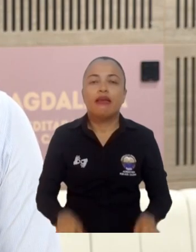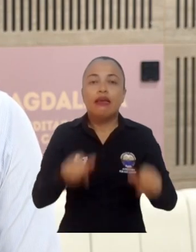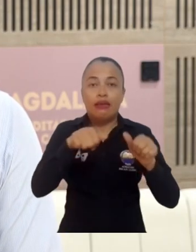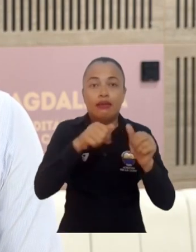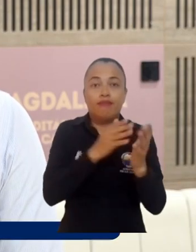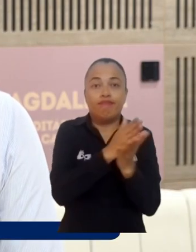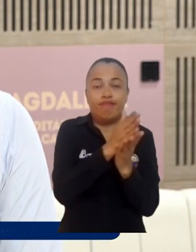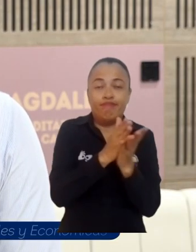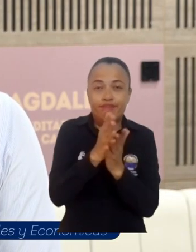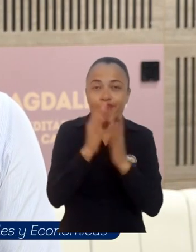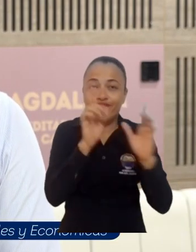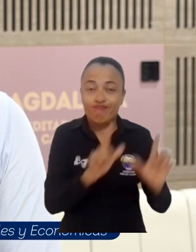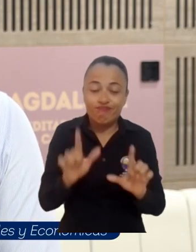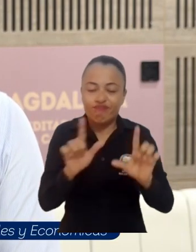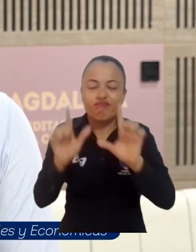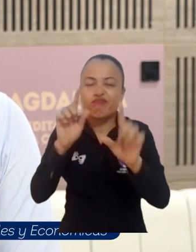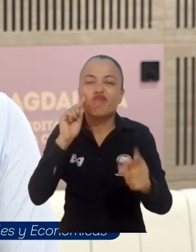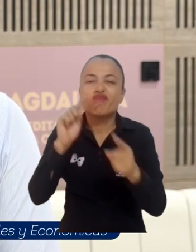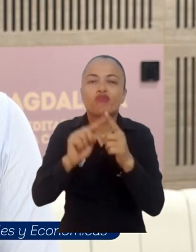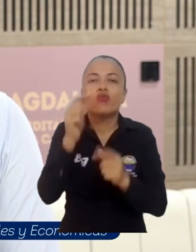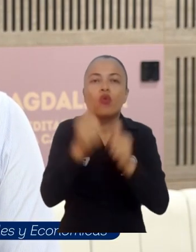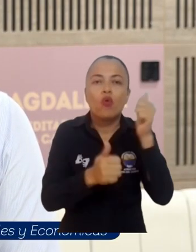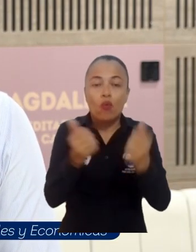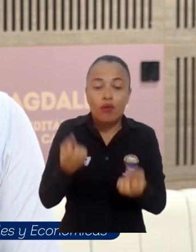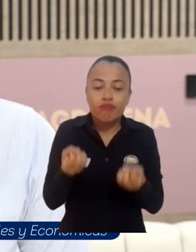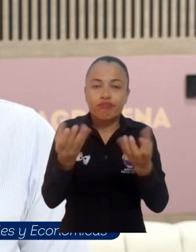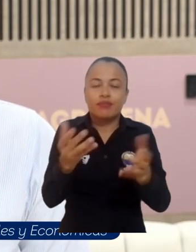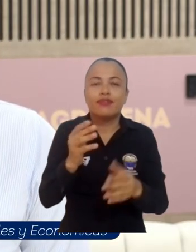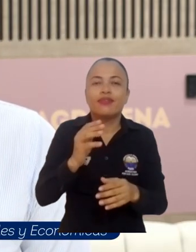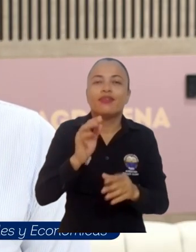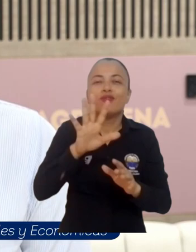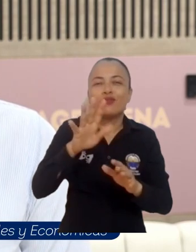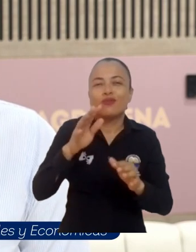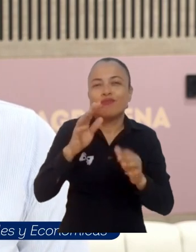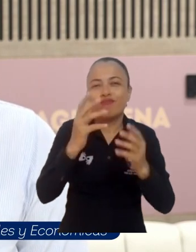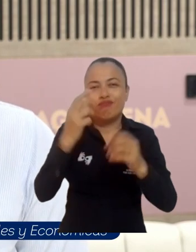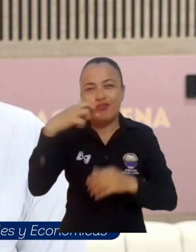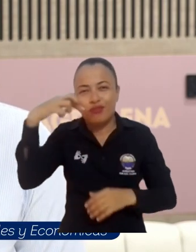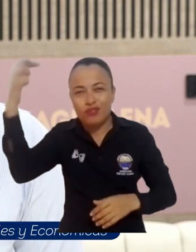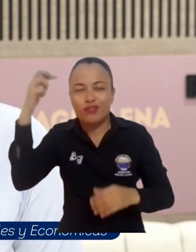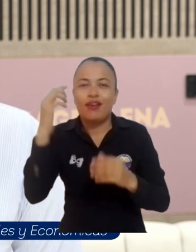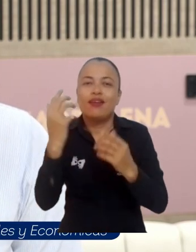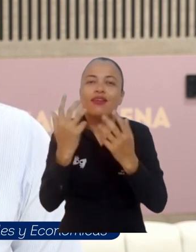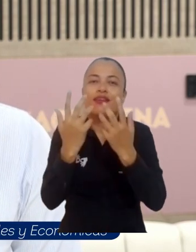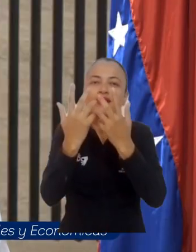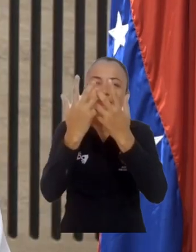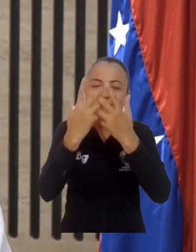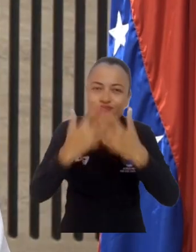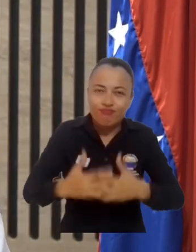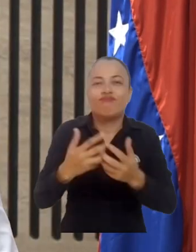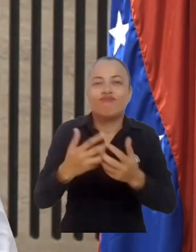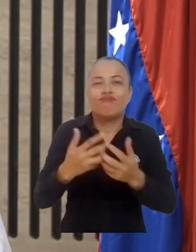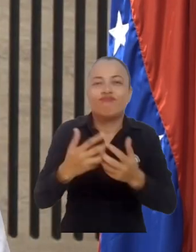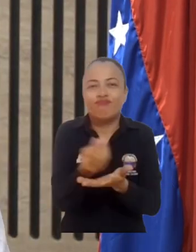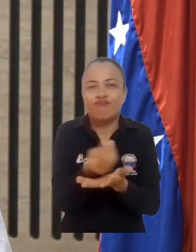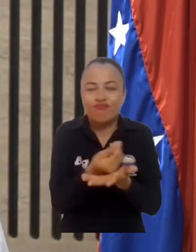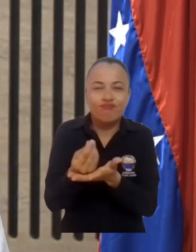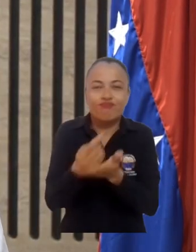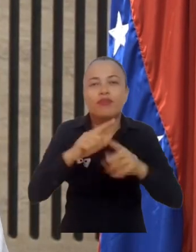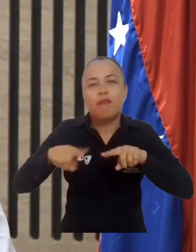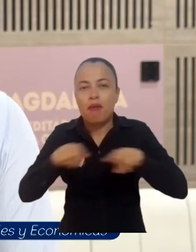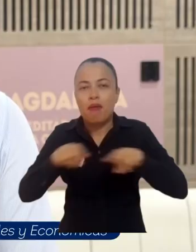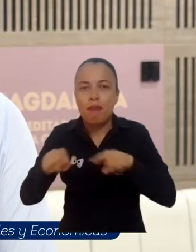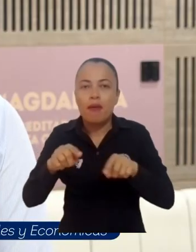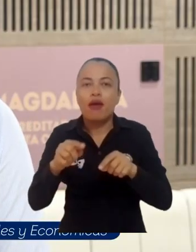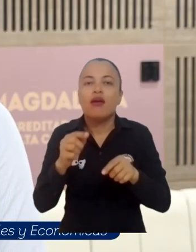programa de postgrado pretende básicamente generar a los profesionales de las ciencias económicas y administrativas conocimientos mucho más